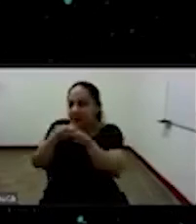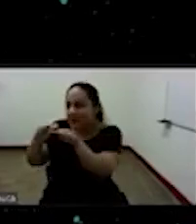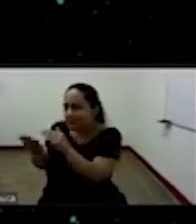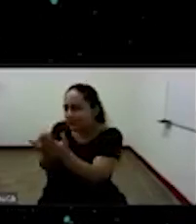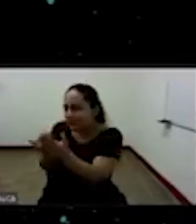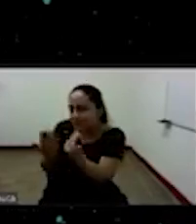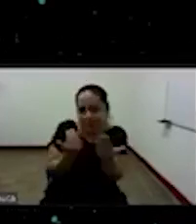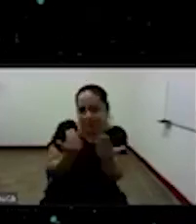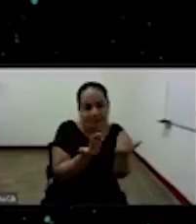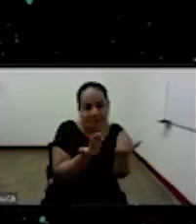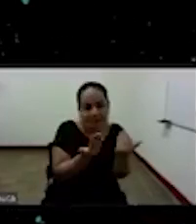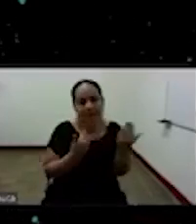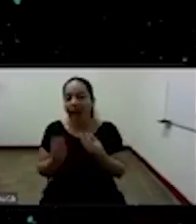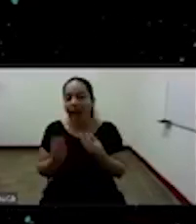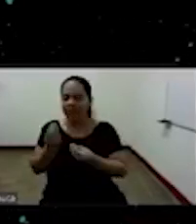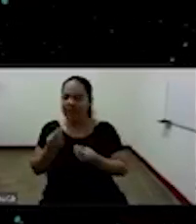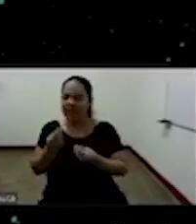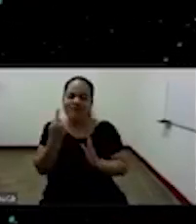a hacer por ejemplo